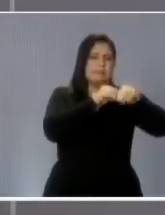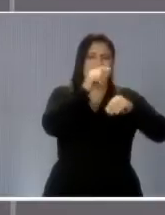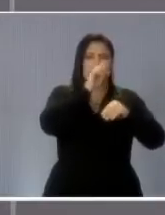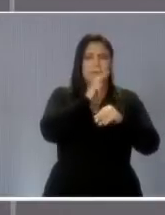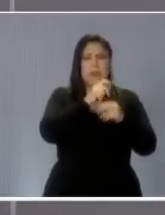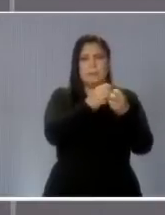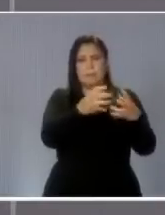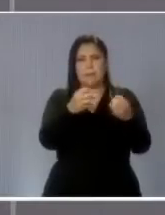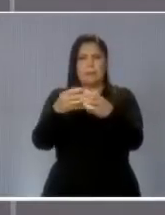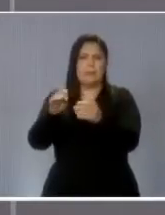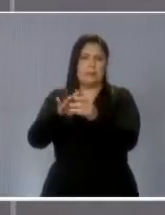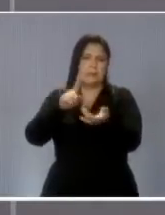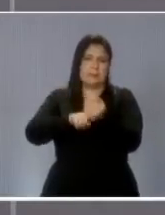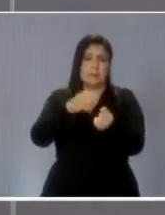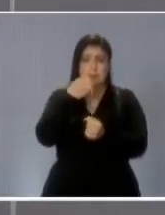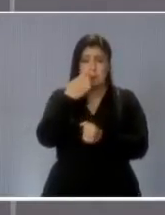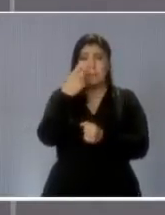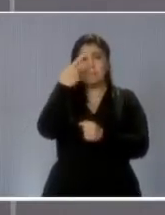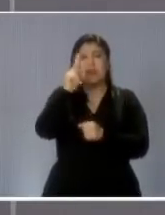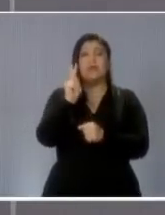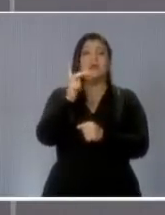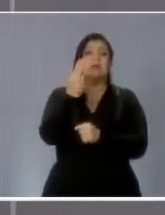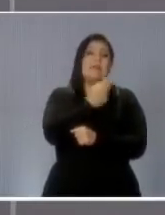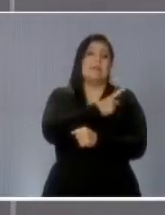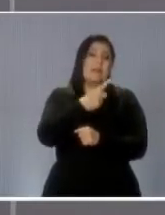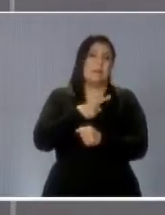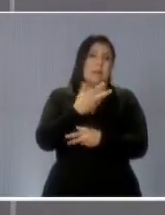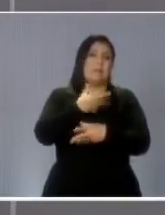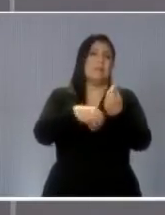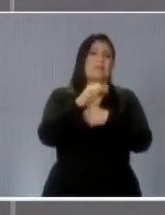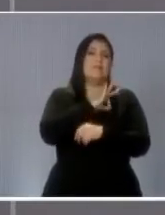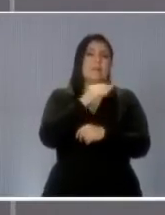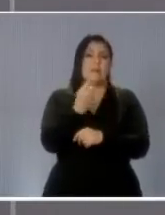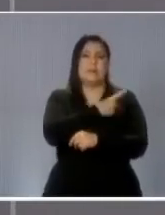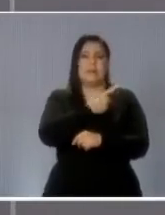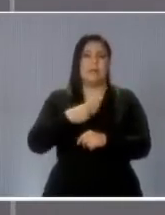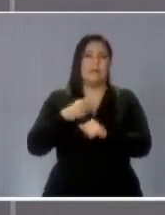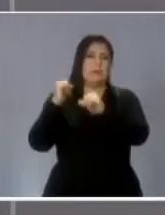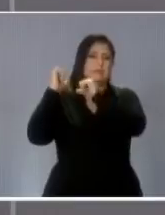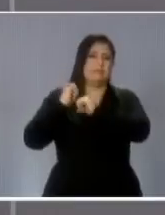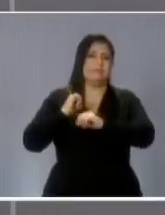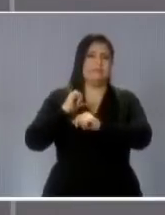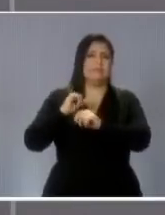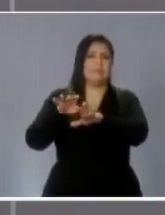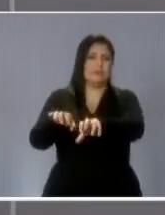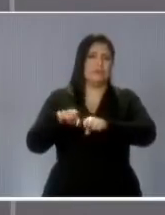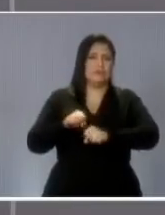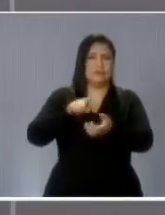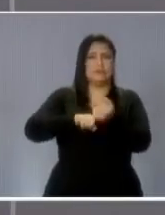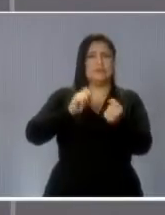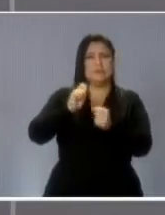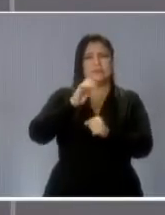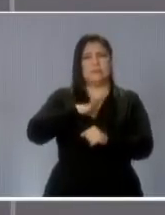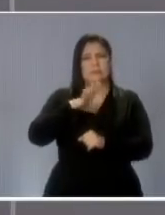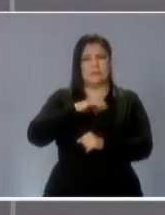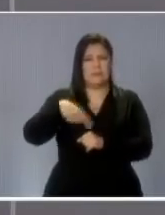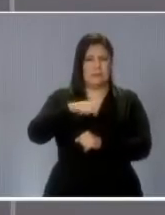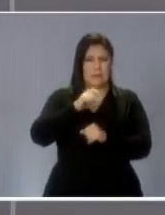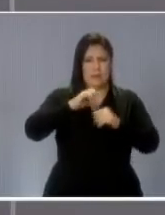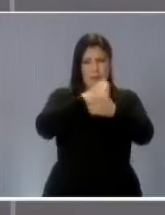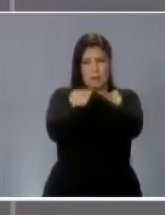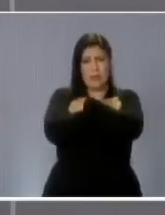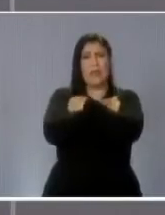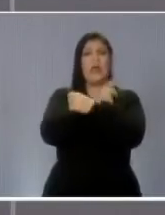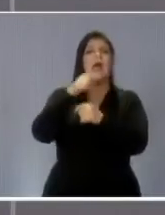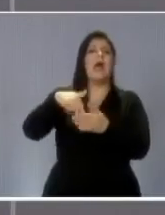realidad, era indispensable recuperar la rectoría del Estado en materia educativa, evitando que siguiera